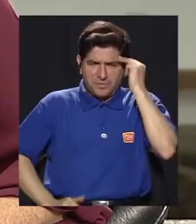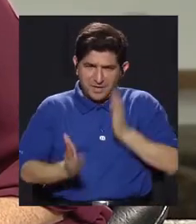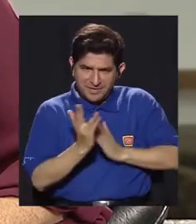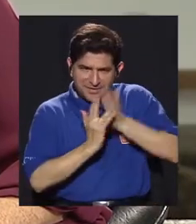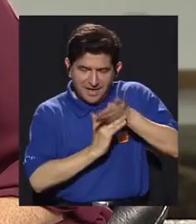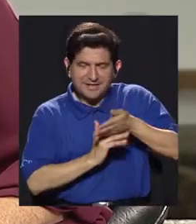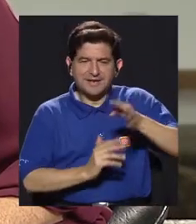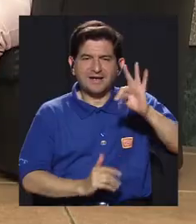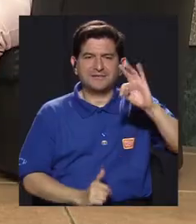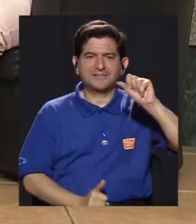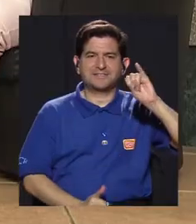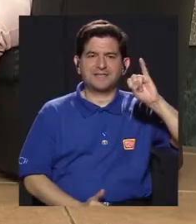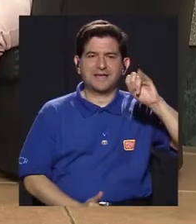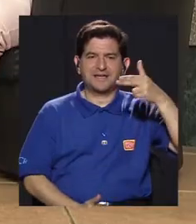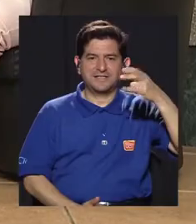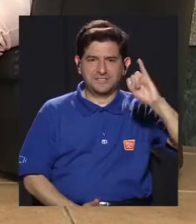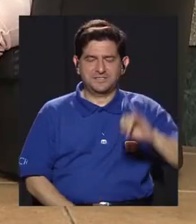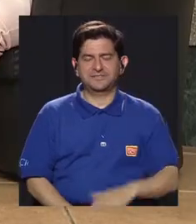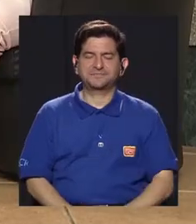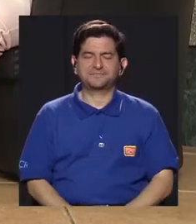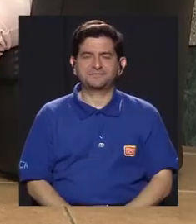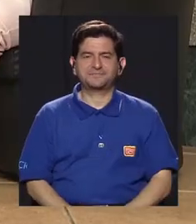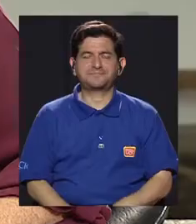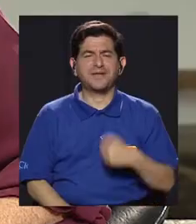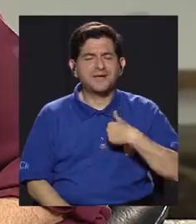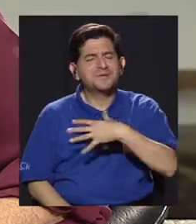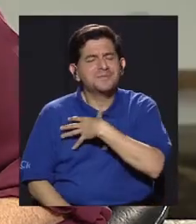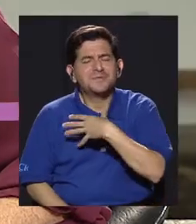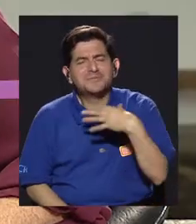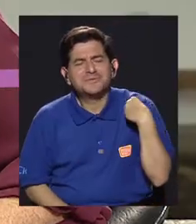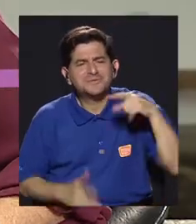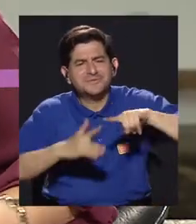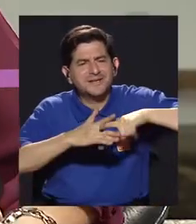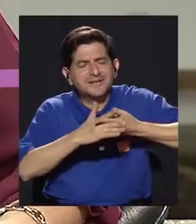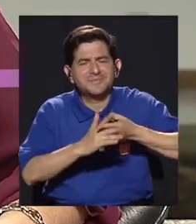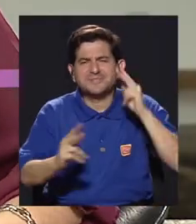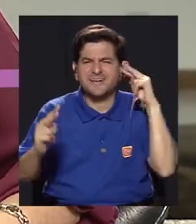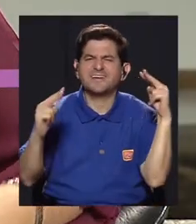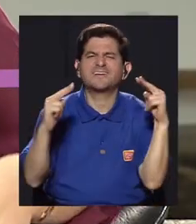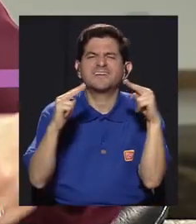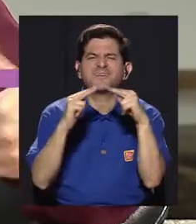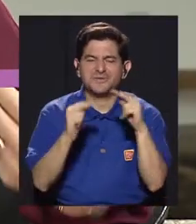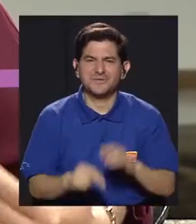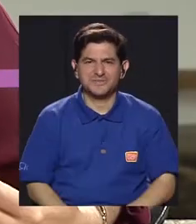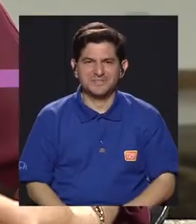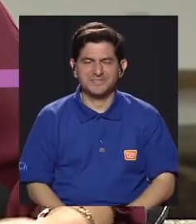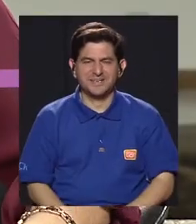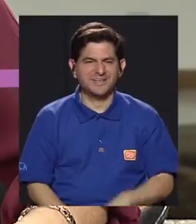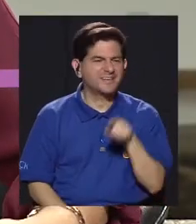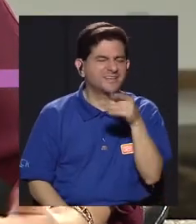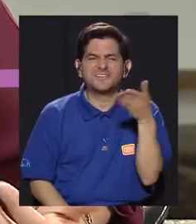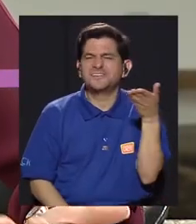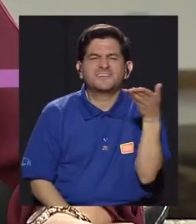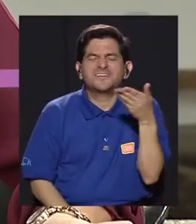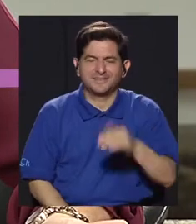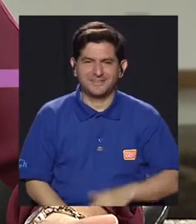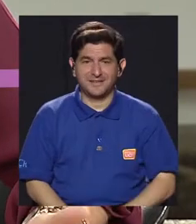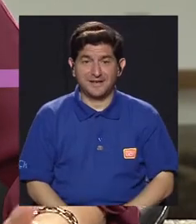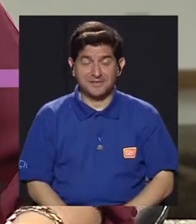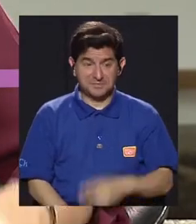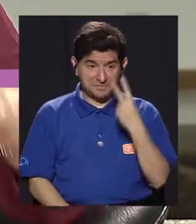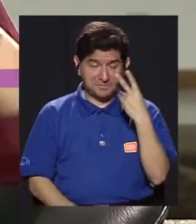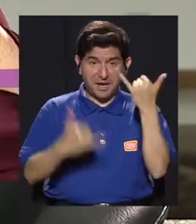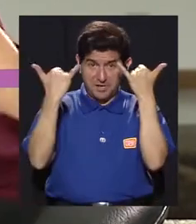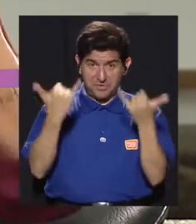la mente a través del Tai Chi. Bienvenidas. Muchas gracias. Muchas gracias. Vieran que me gustaría empezar a conocer un poco qué es el Tai Chi,